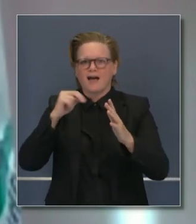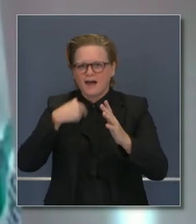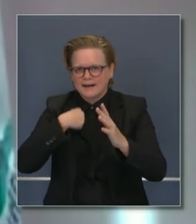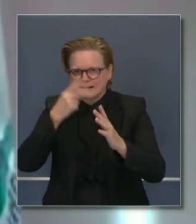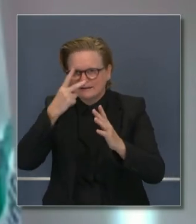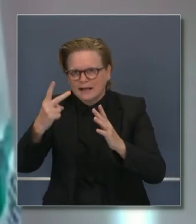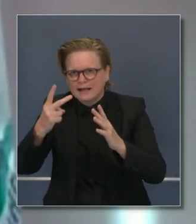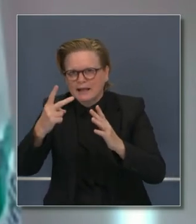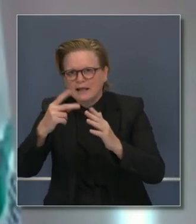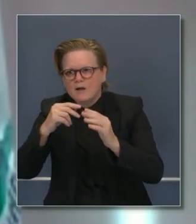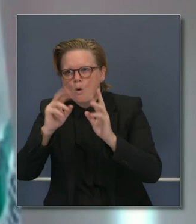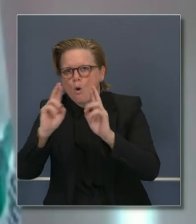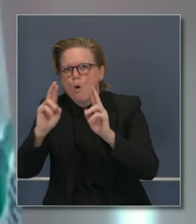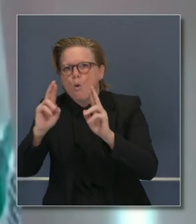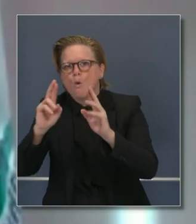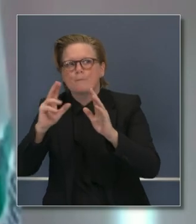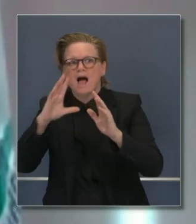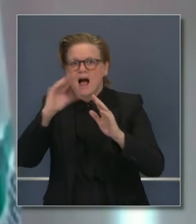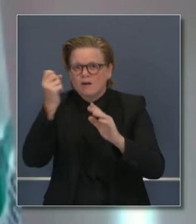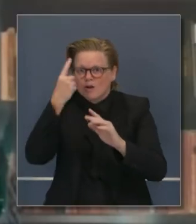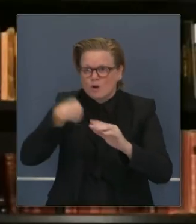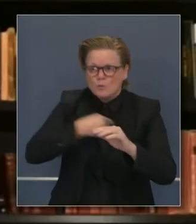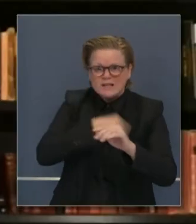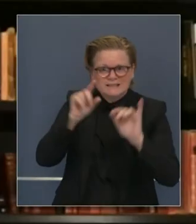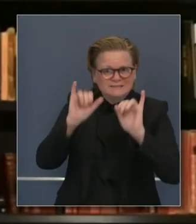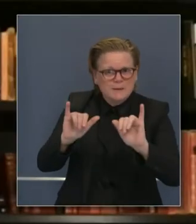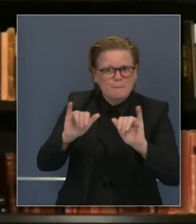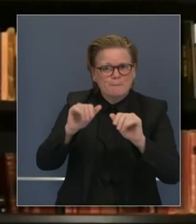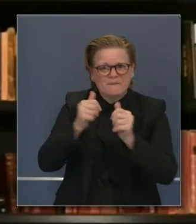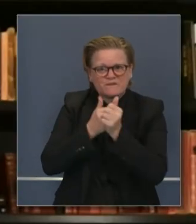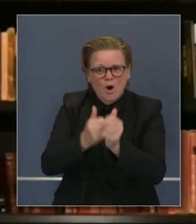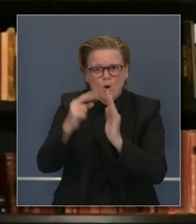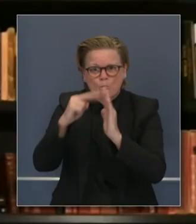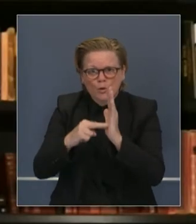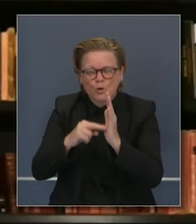condados, consiguiendo que se haga eso y que se haga bien hecho.